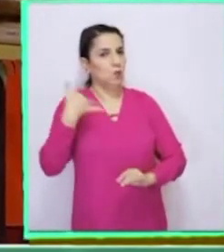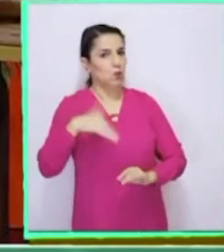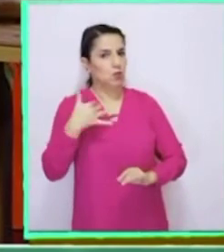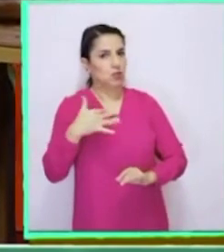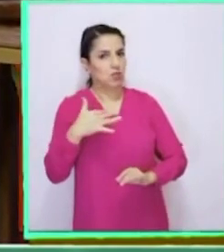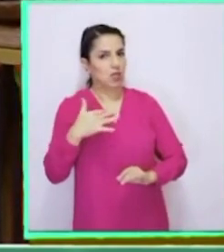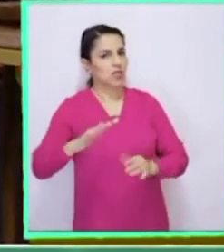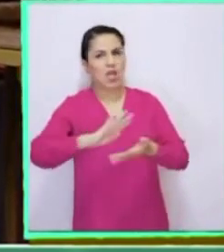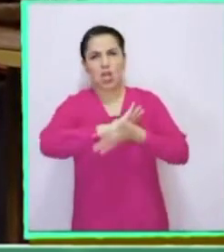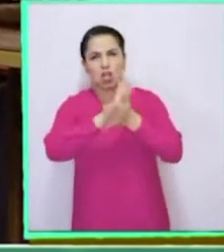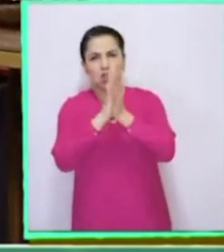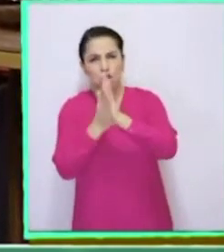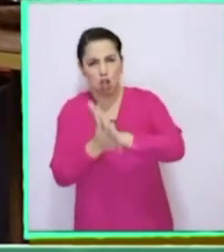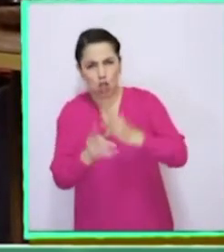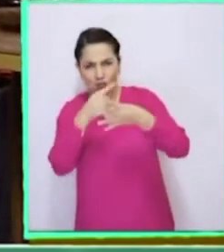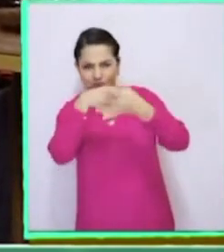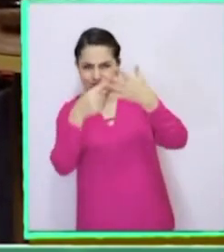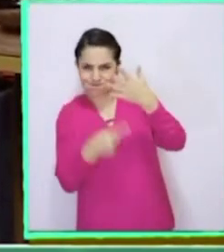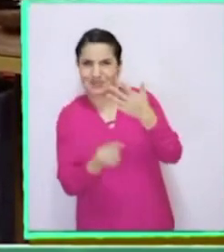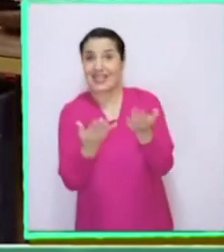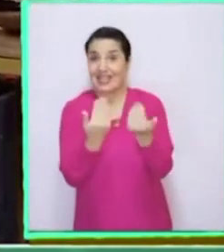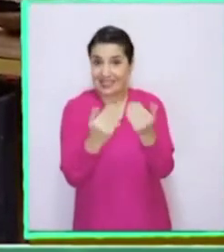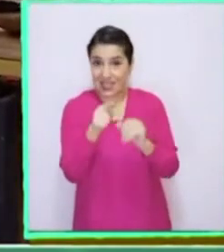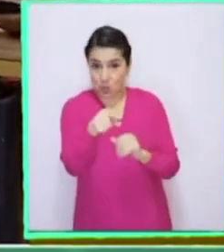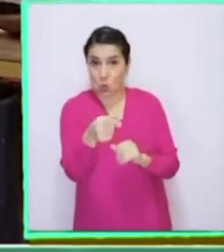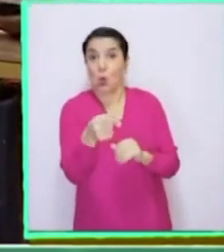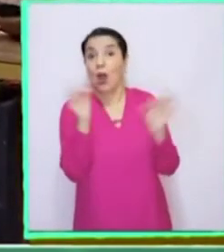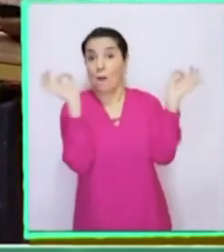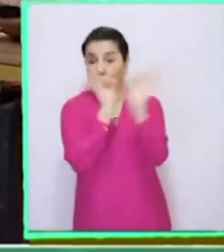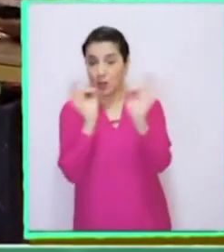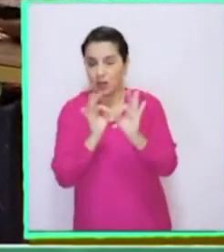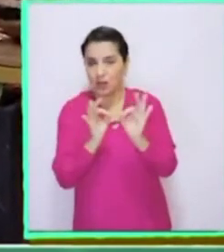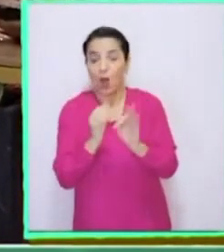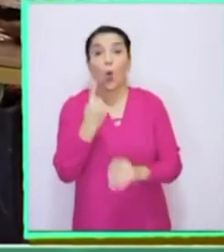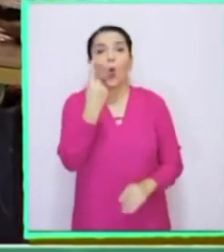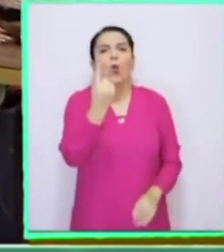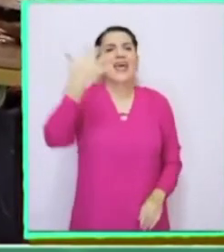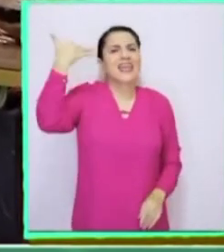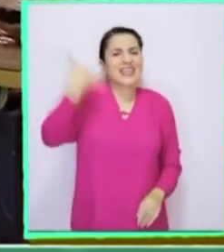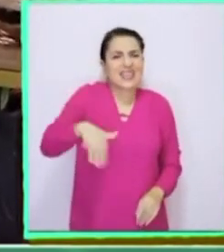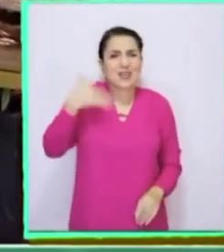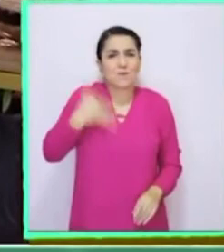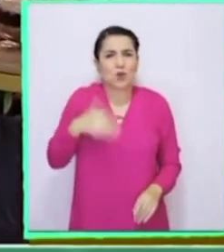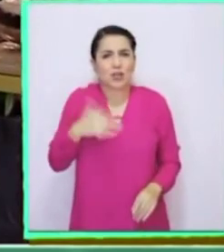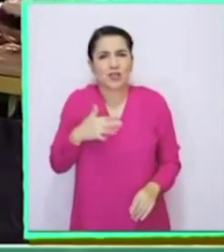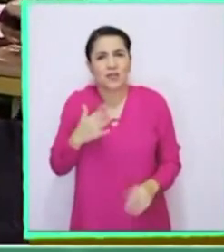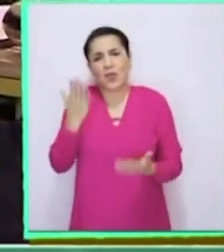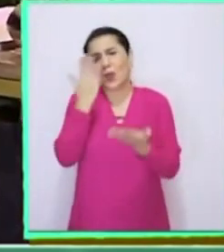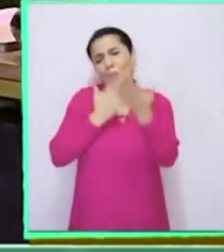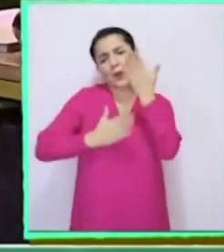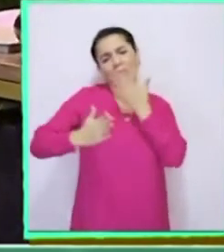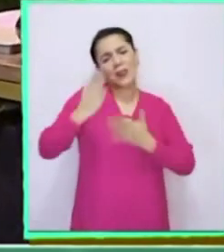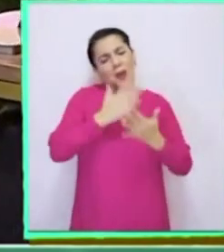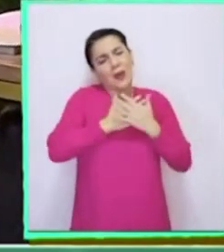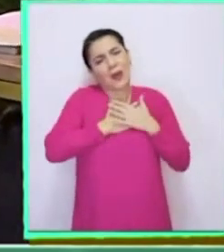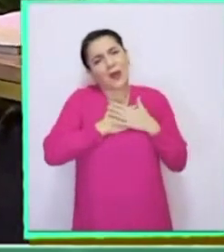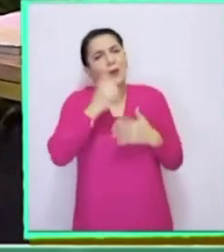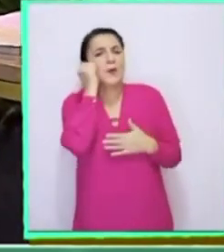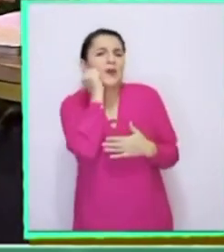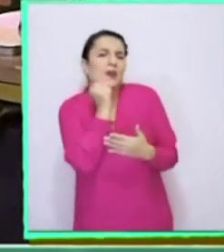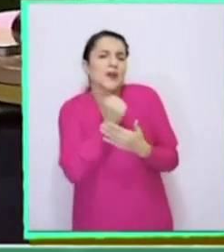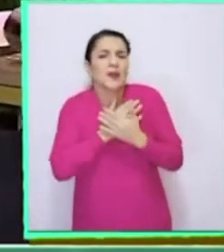Además de todas las necesidades que tú dices, una muy importante es tratarnos bien y querernos.